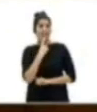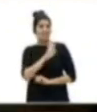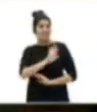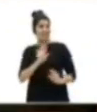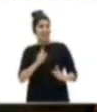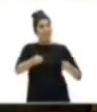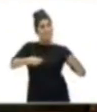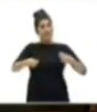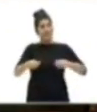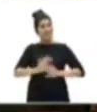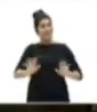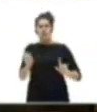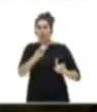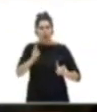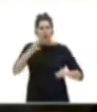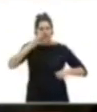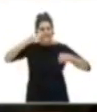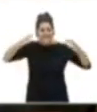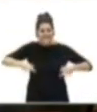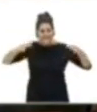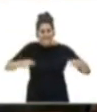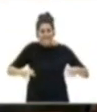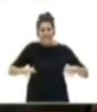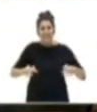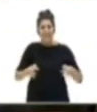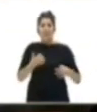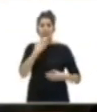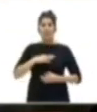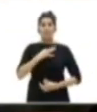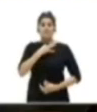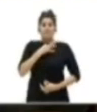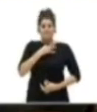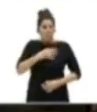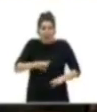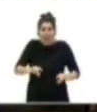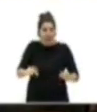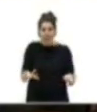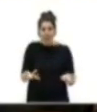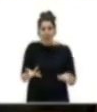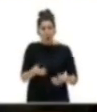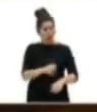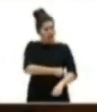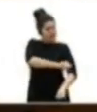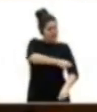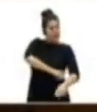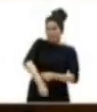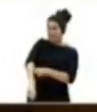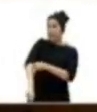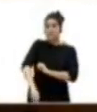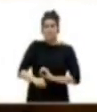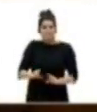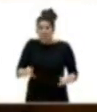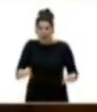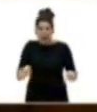marketing, sino en hechos. De nada sirve dejar de llevar corbata, de nada sirve remangarse la camisa, de nada sirve